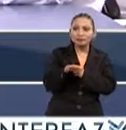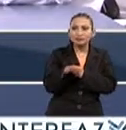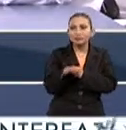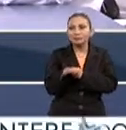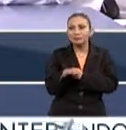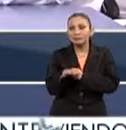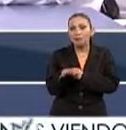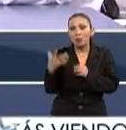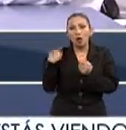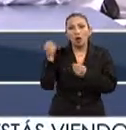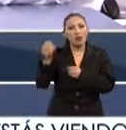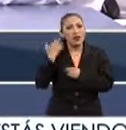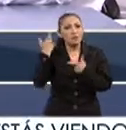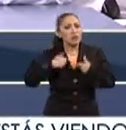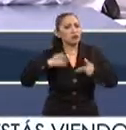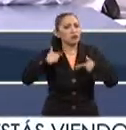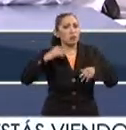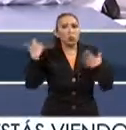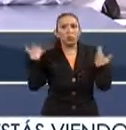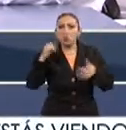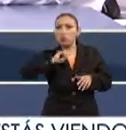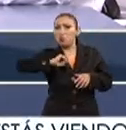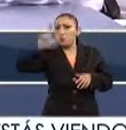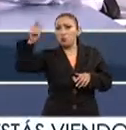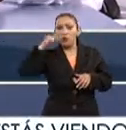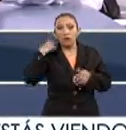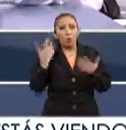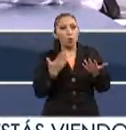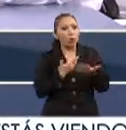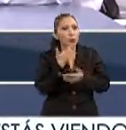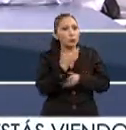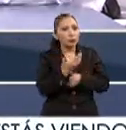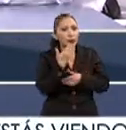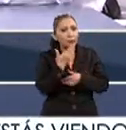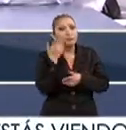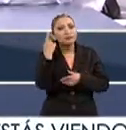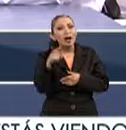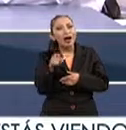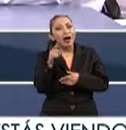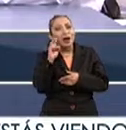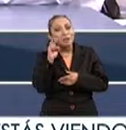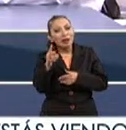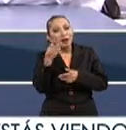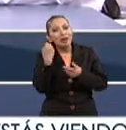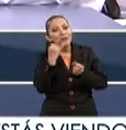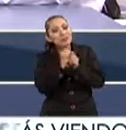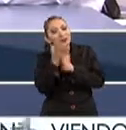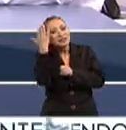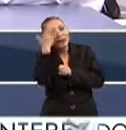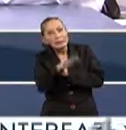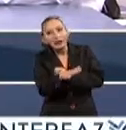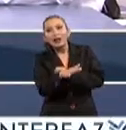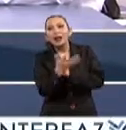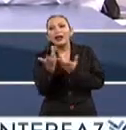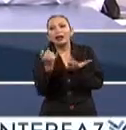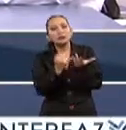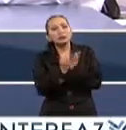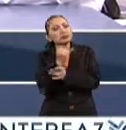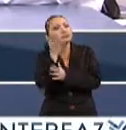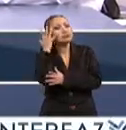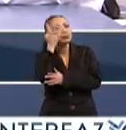de grandes conferencistas para poder ellos darse cuenta, informarse, tomar